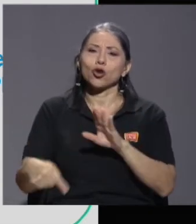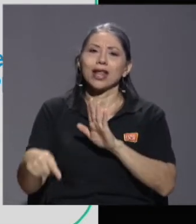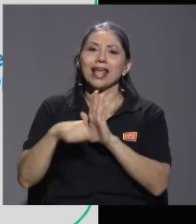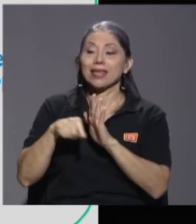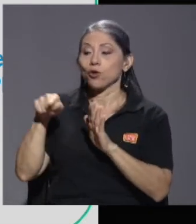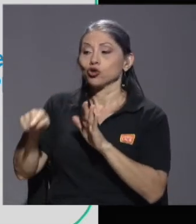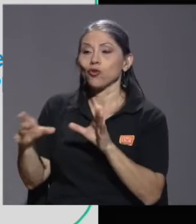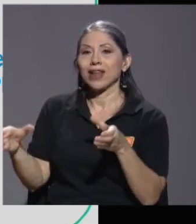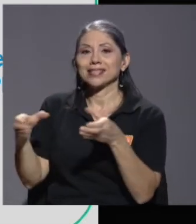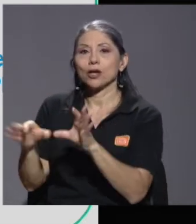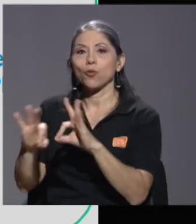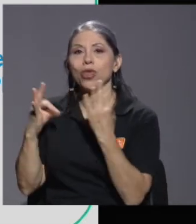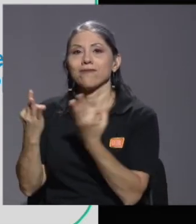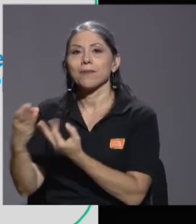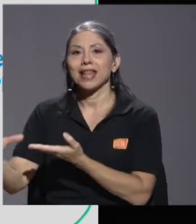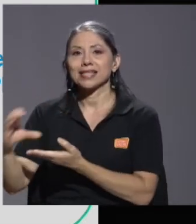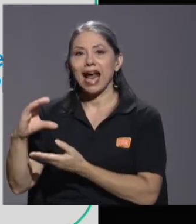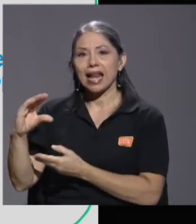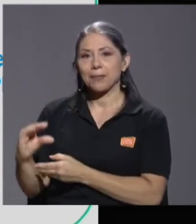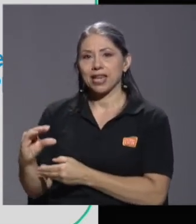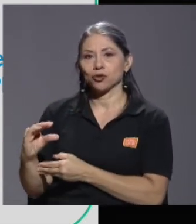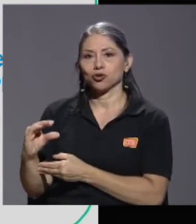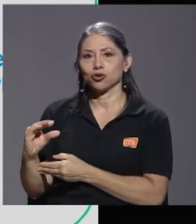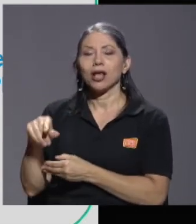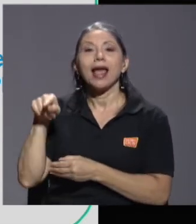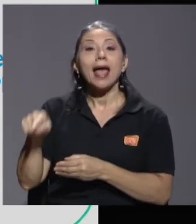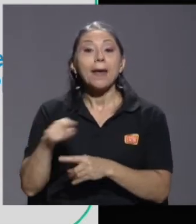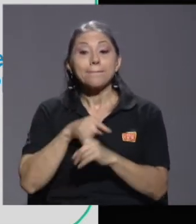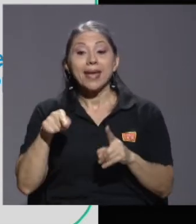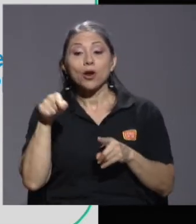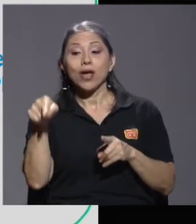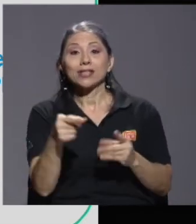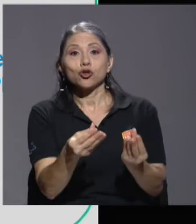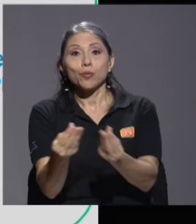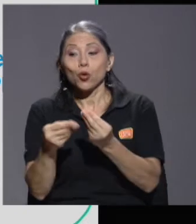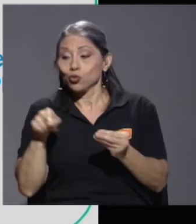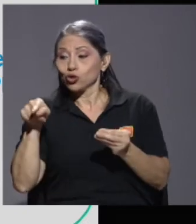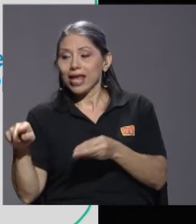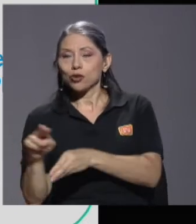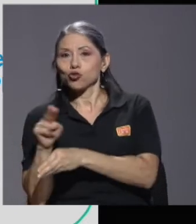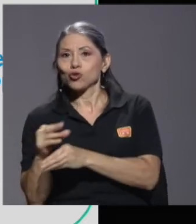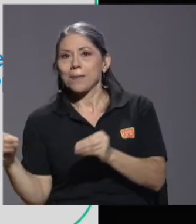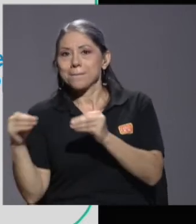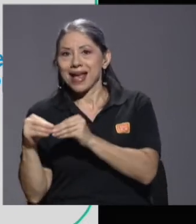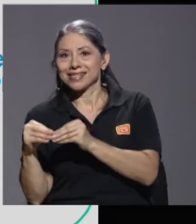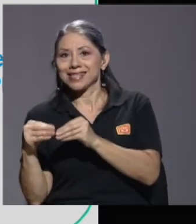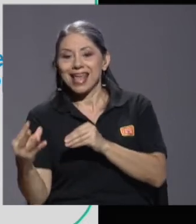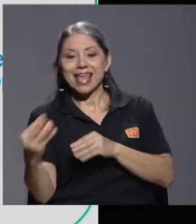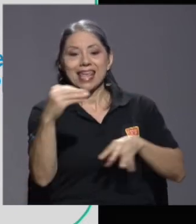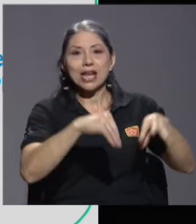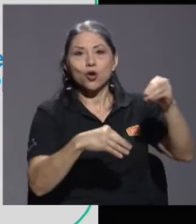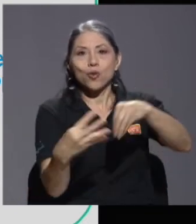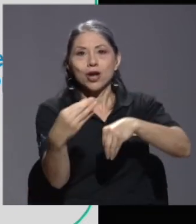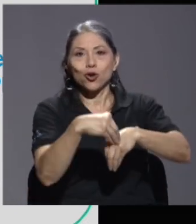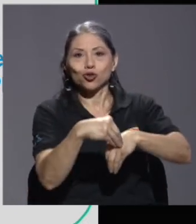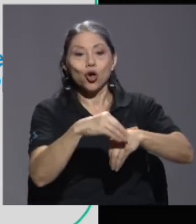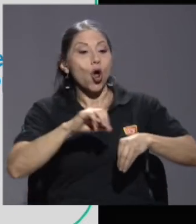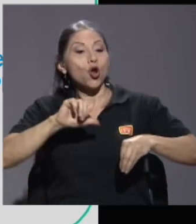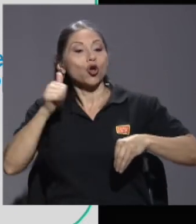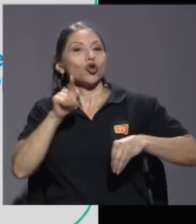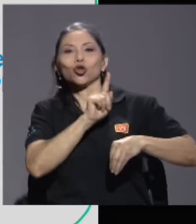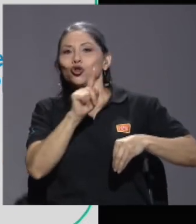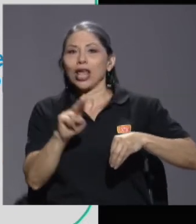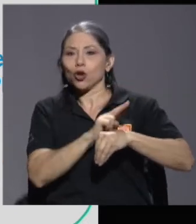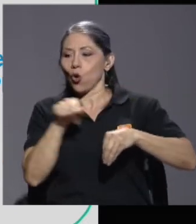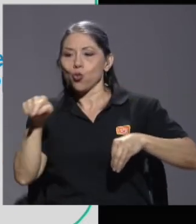ese primer decil al incluir estos productos dentro de la canasta básica tributaria y retirar esos 50%